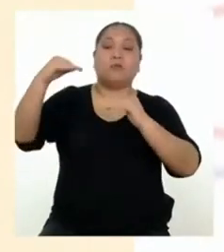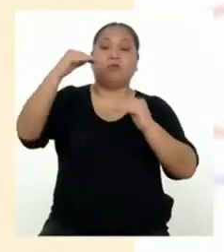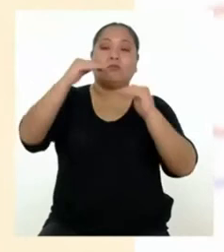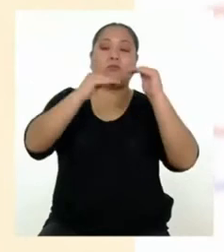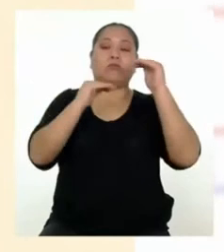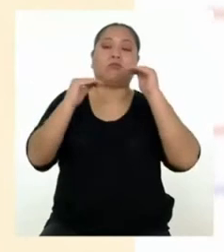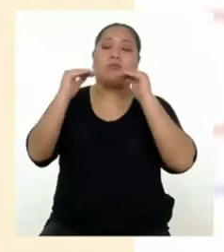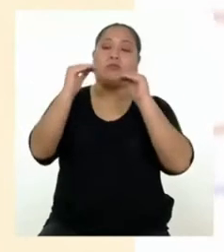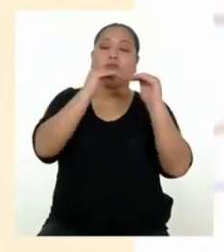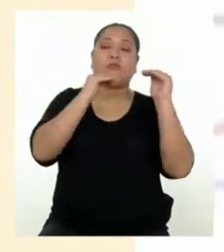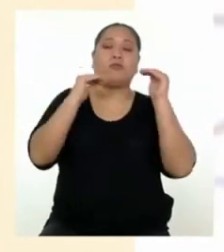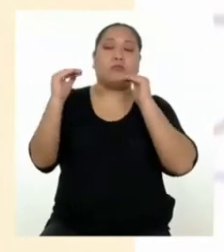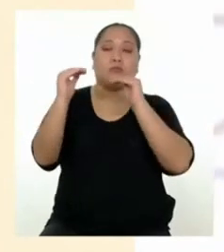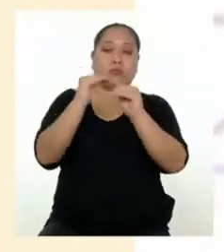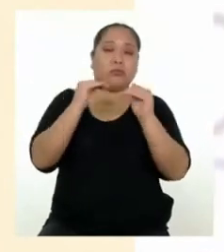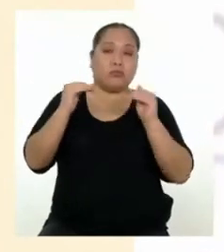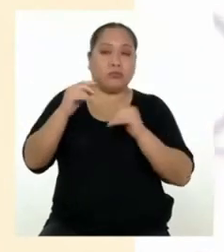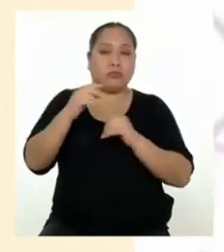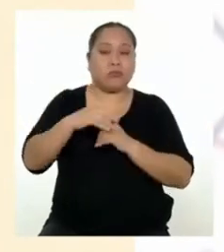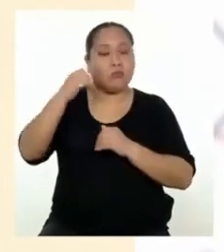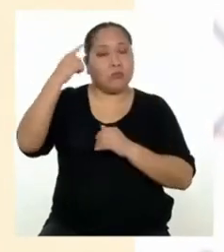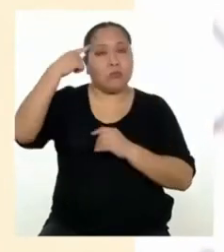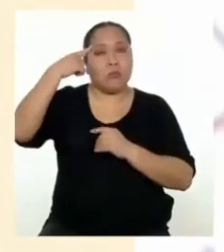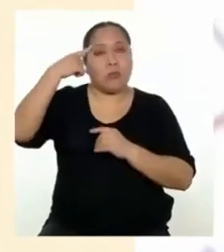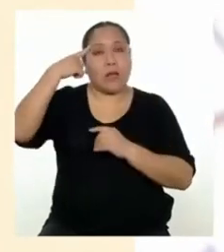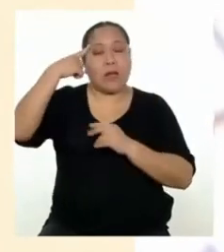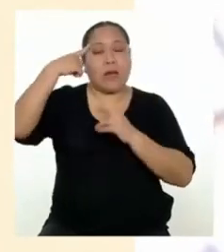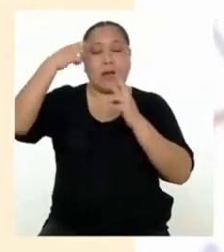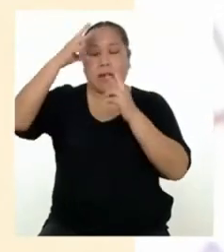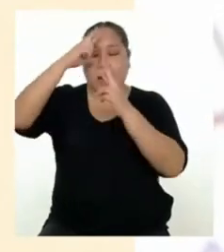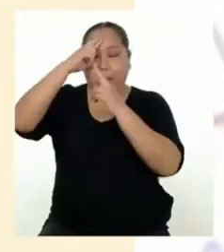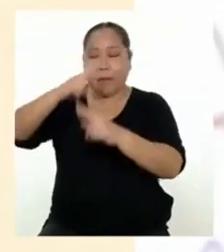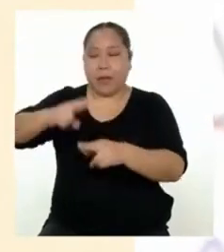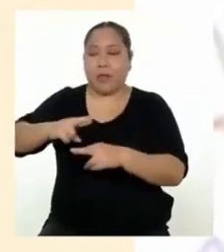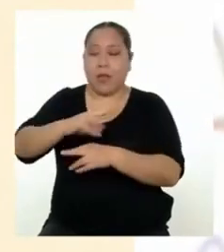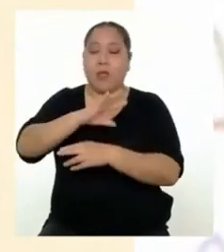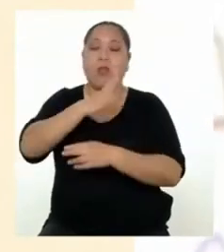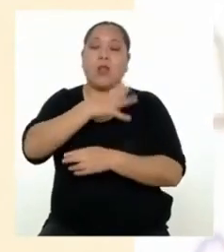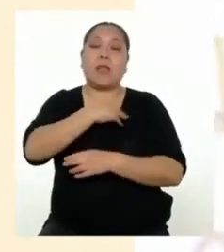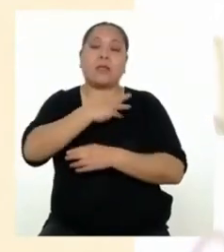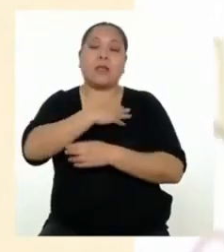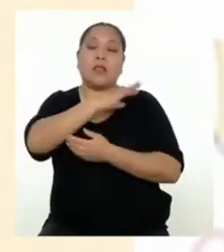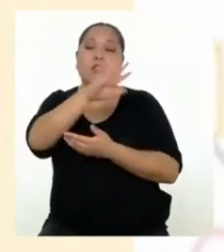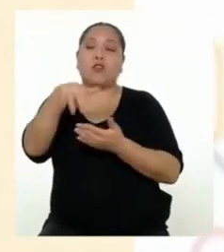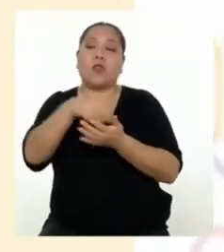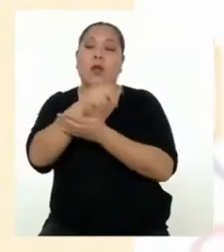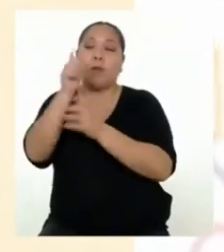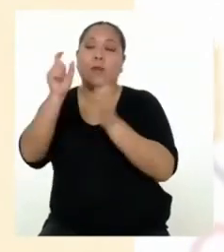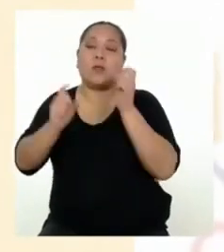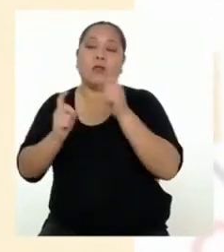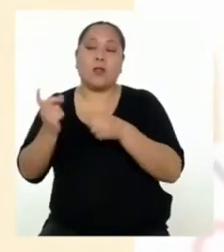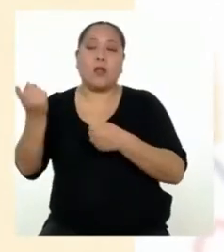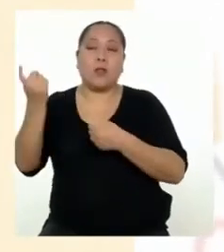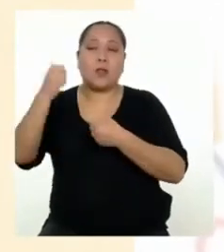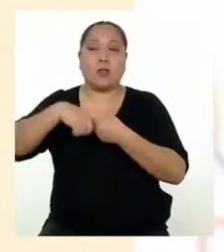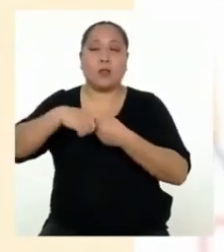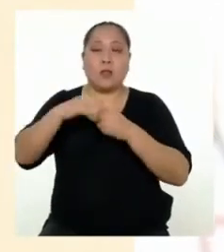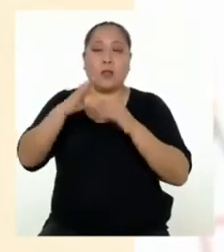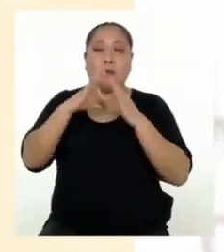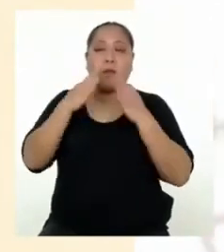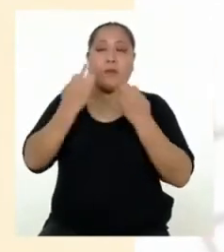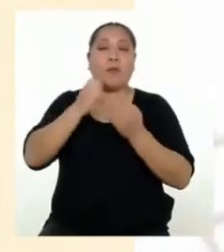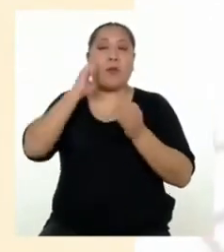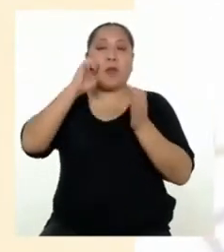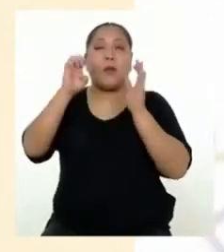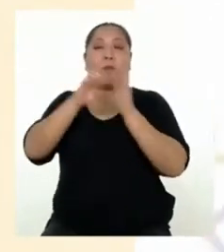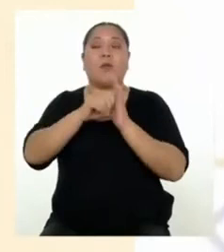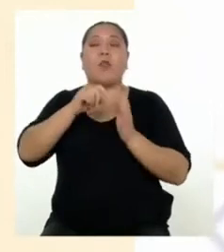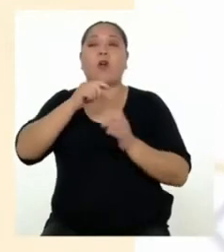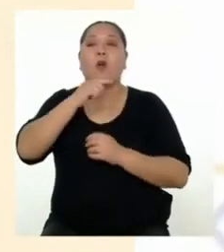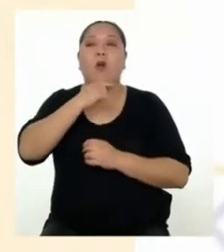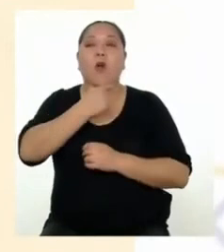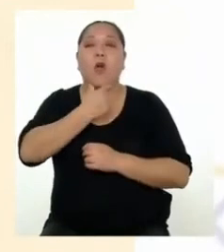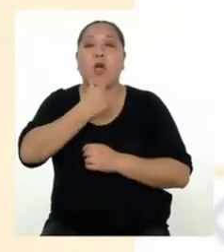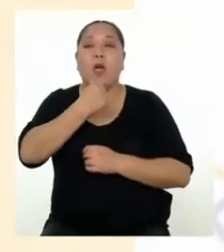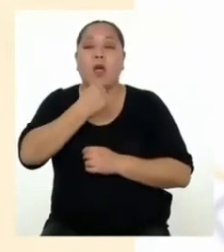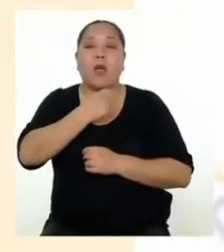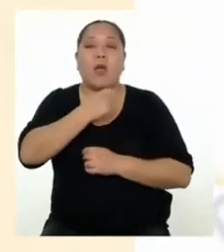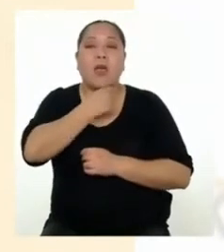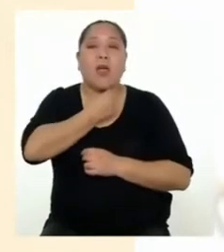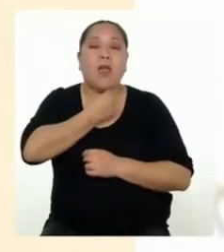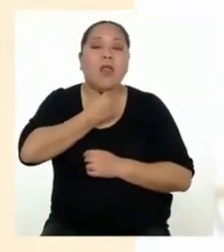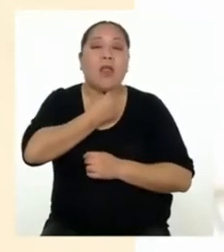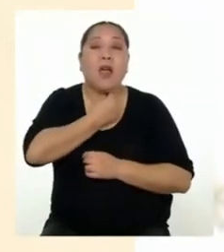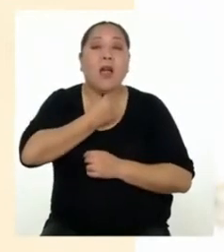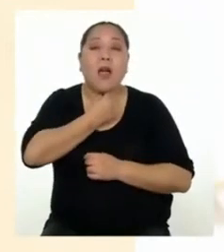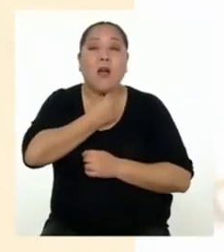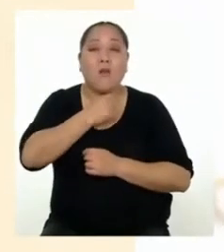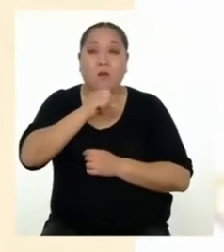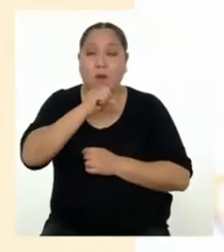manera equitativa. Teniendo en cuenta las edades de todos los miembros de la familia. Por ejemplo, el abuelito no era lo mismo que el papá o